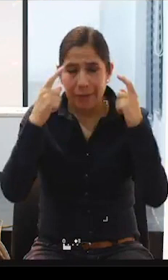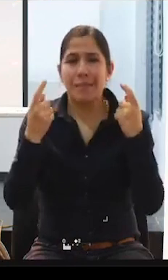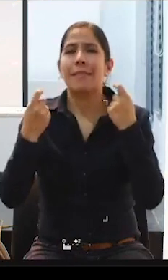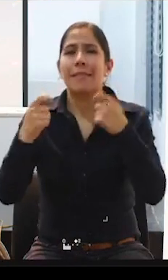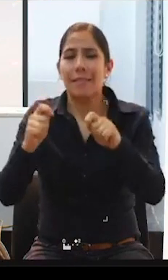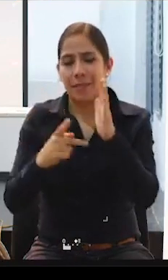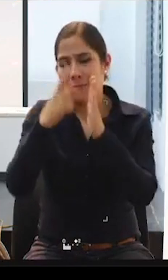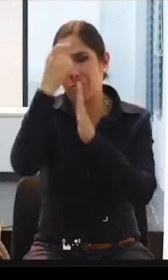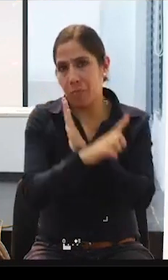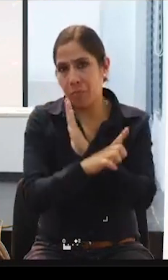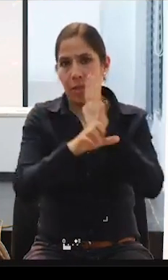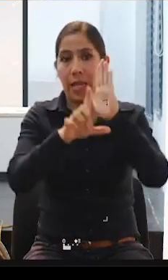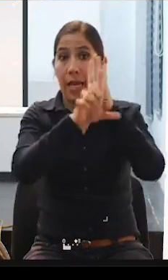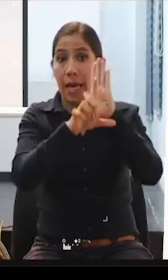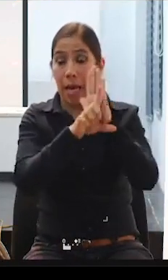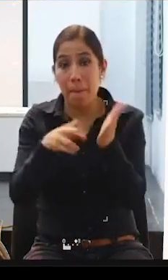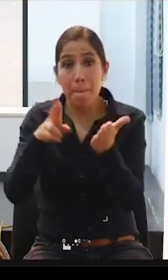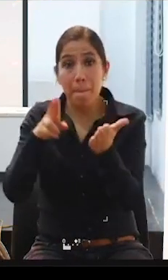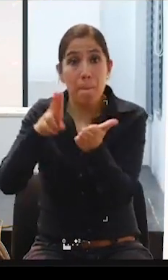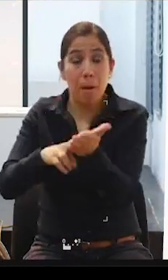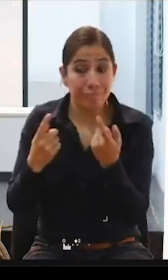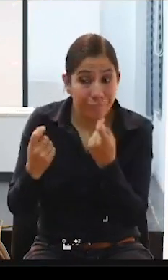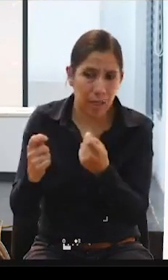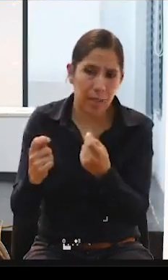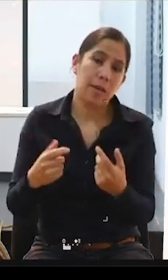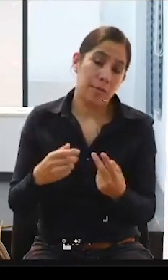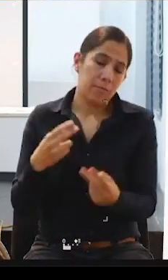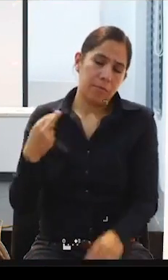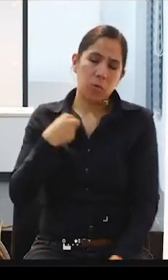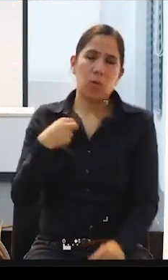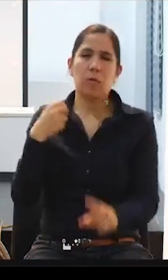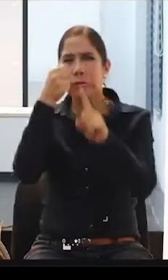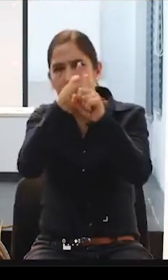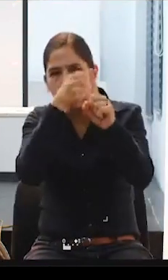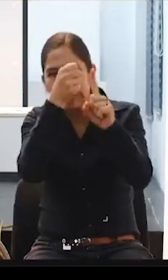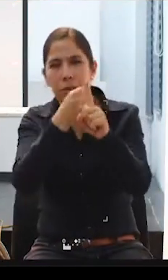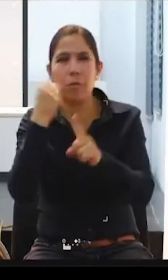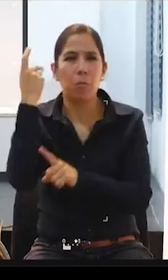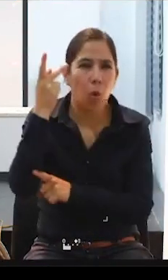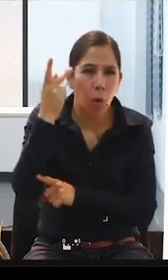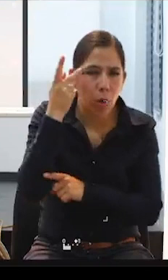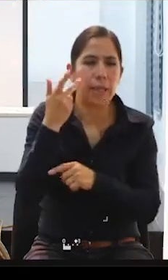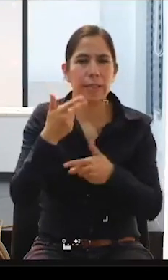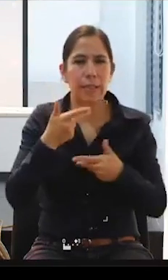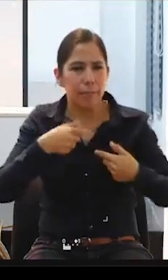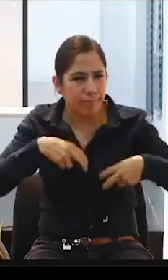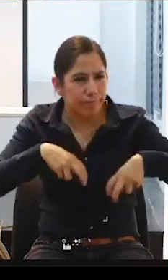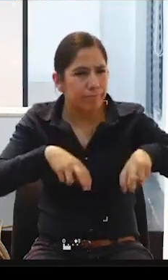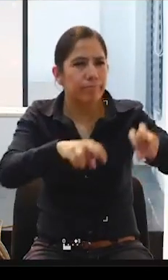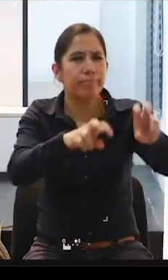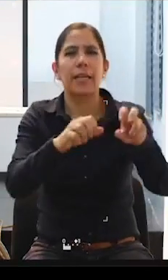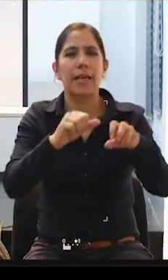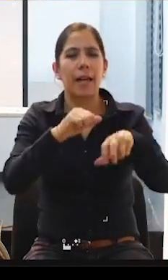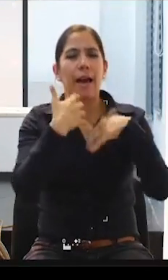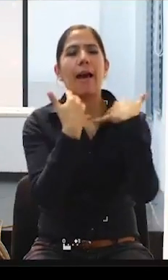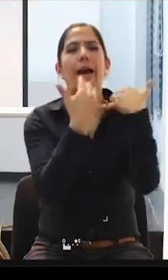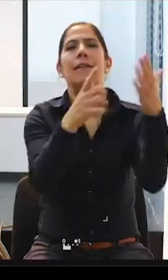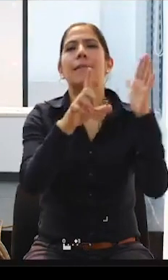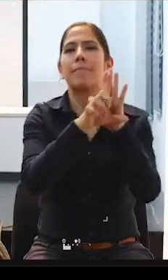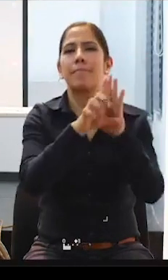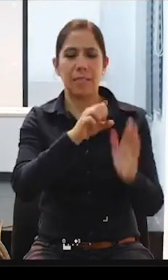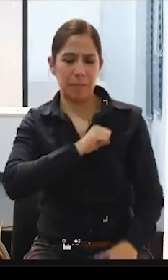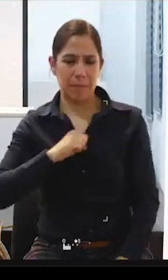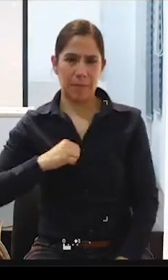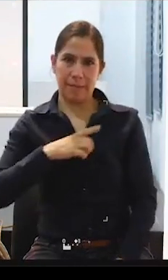hicimos muchas actividades de incidencia política, lo bipolítico, viajábamos constantemente a la asamblea legislativa, ya nos